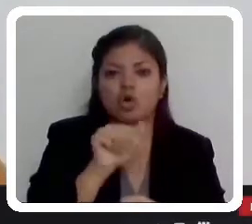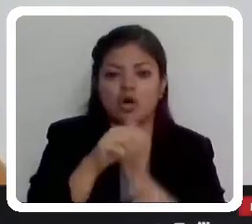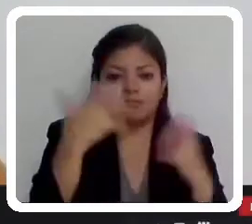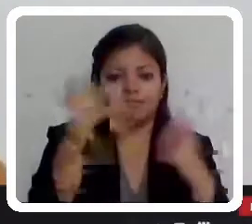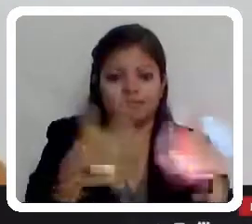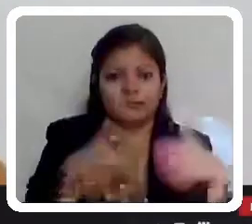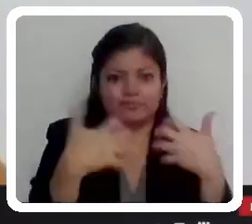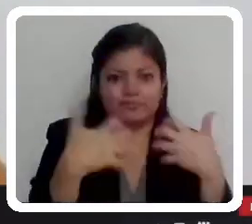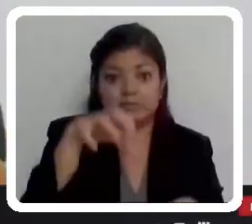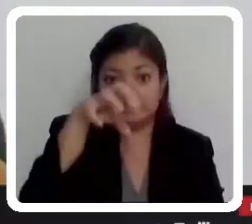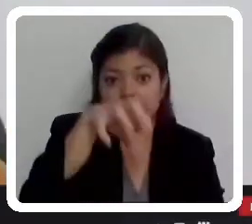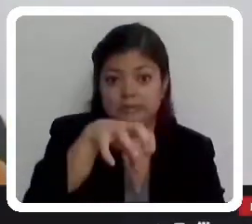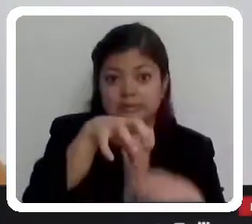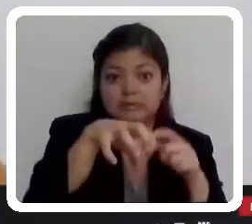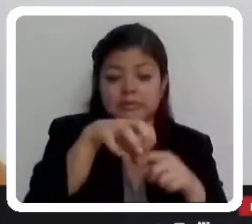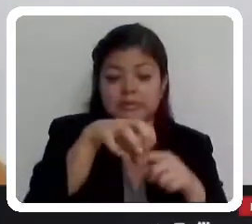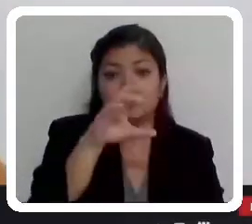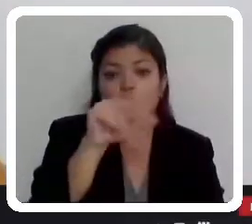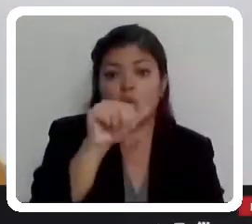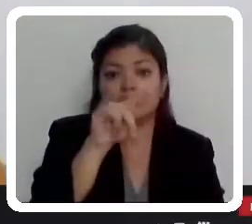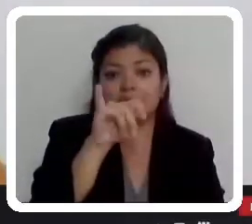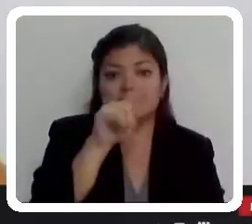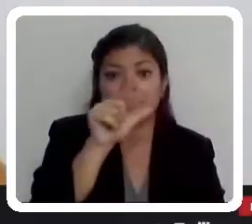instala la zona industrial de Coautitlán Iscala.